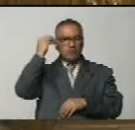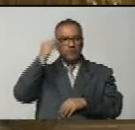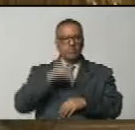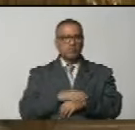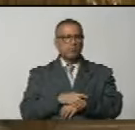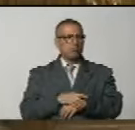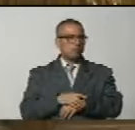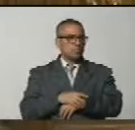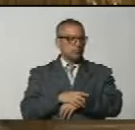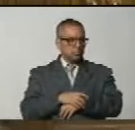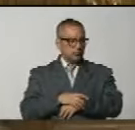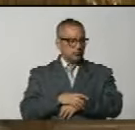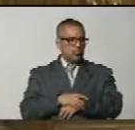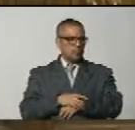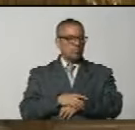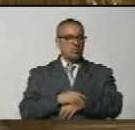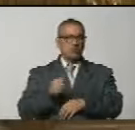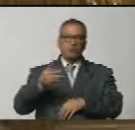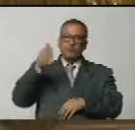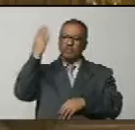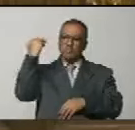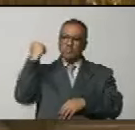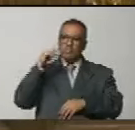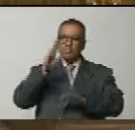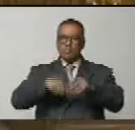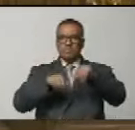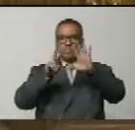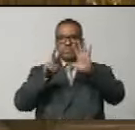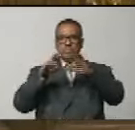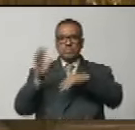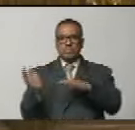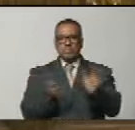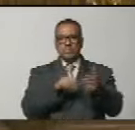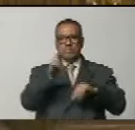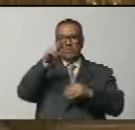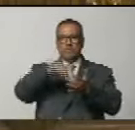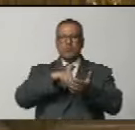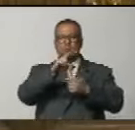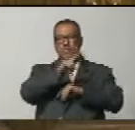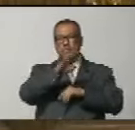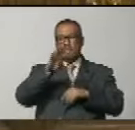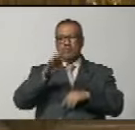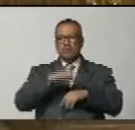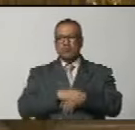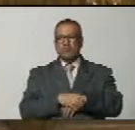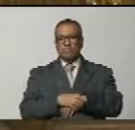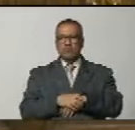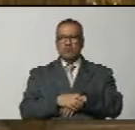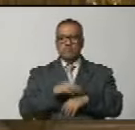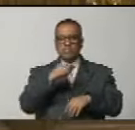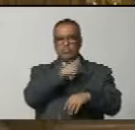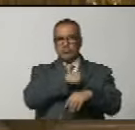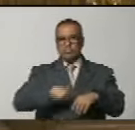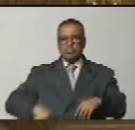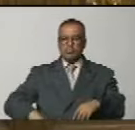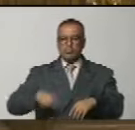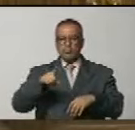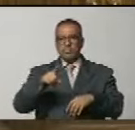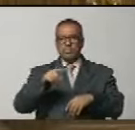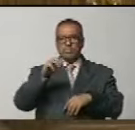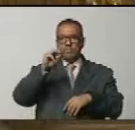que el pasado 17 de marzo de 2024 el presidente